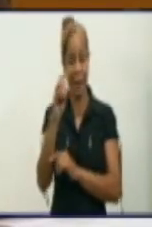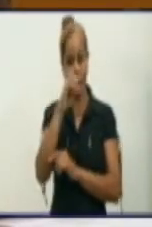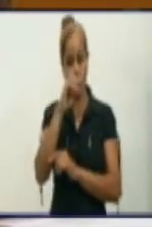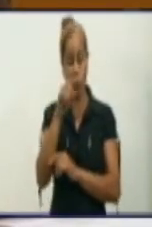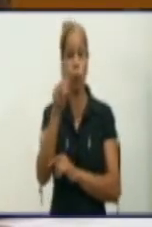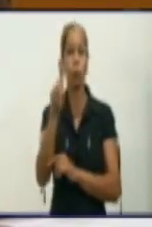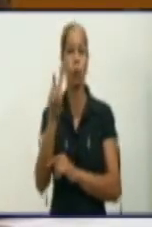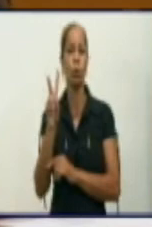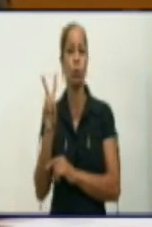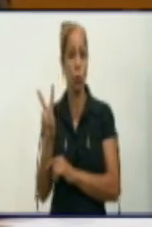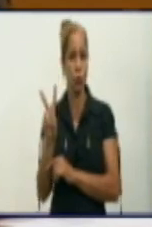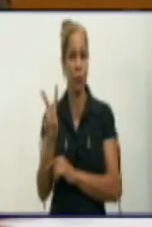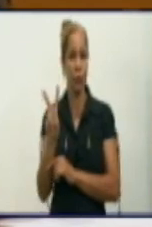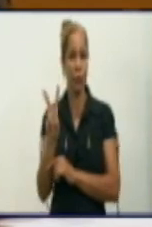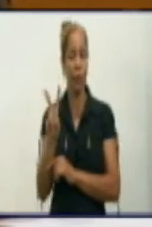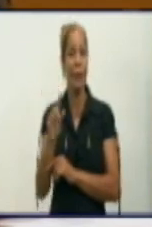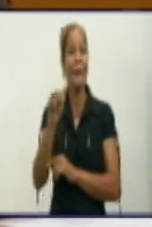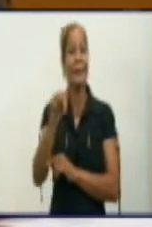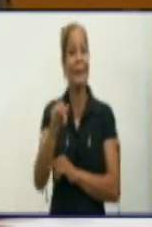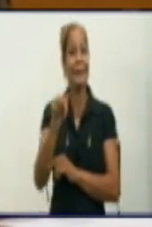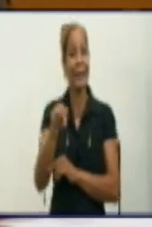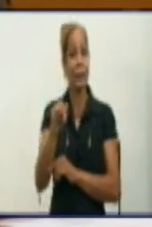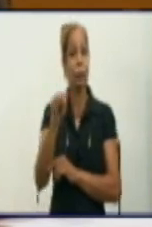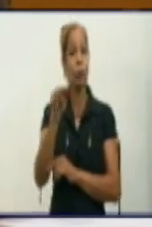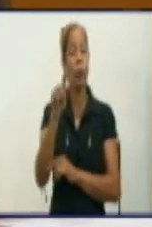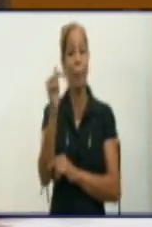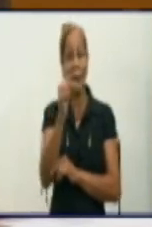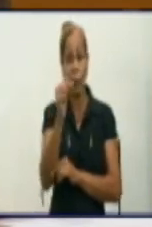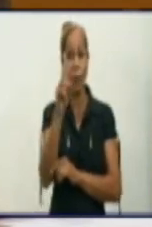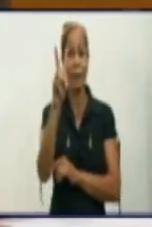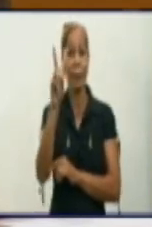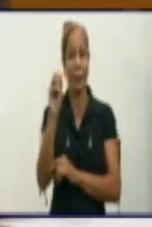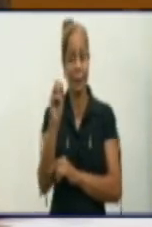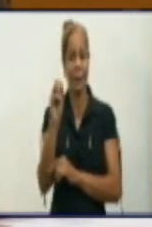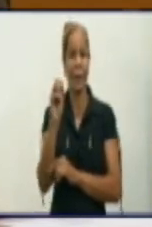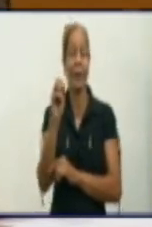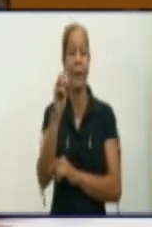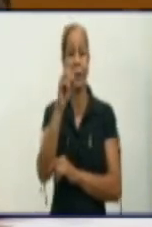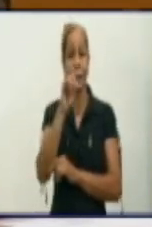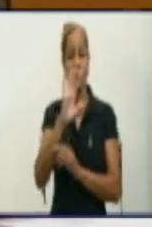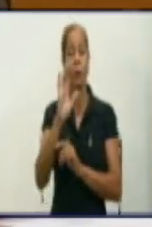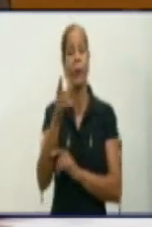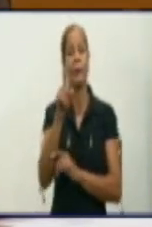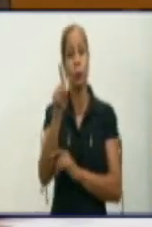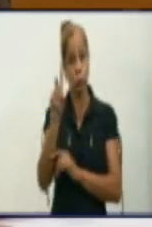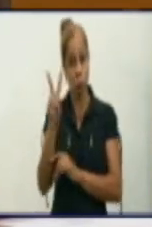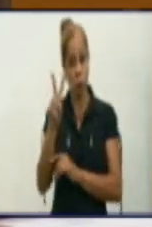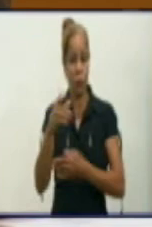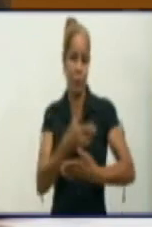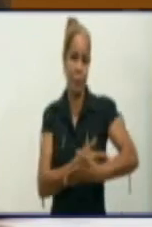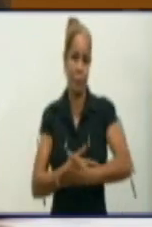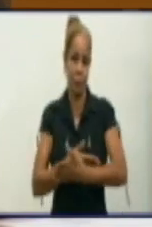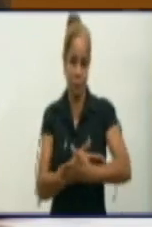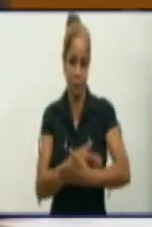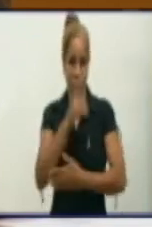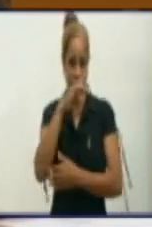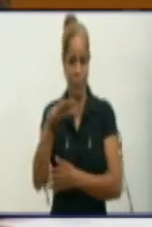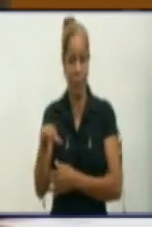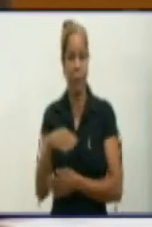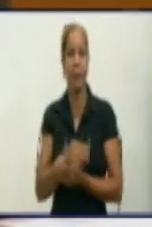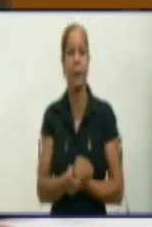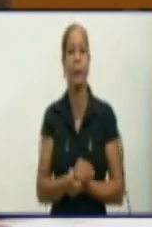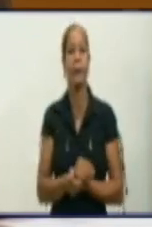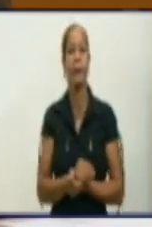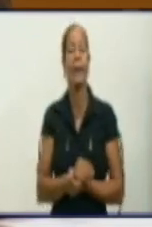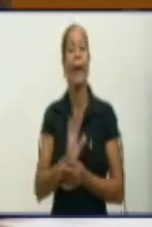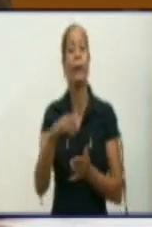de estos menores de 20 años, los 12 eran en la edad pediátrica. El grupo mayormente afectado hoy fue el